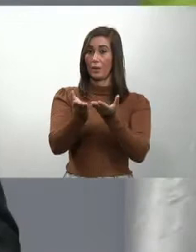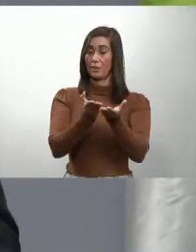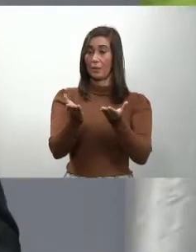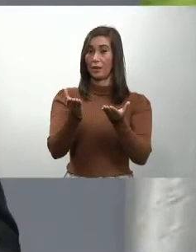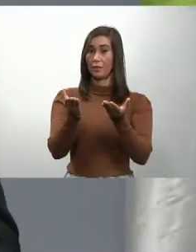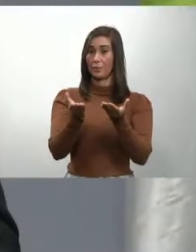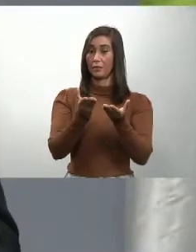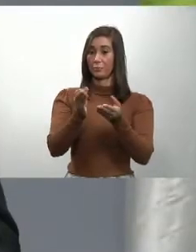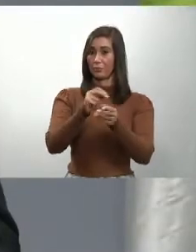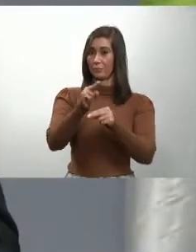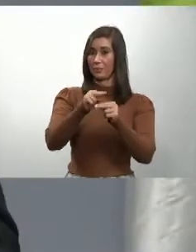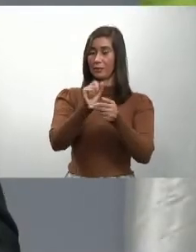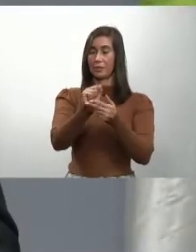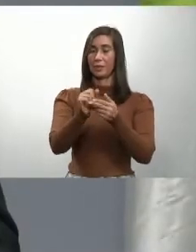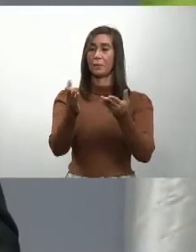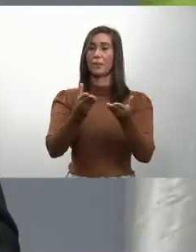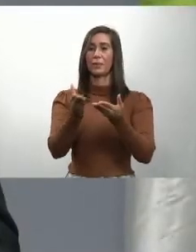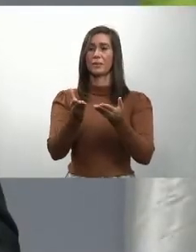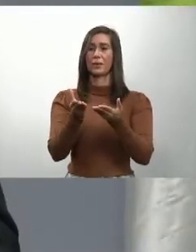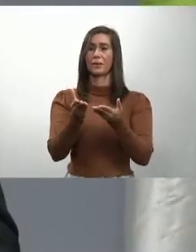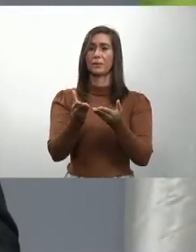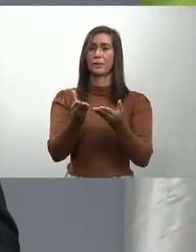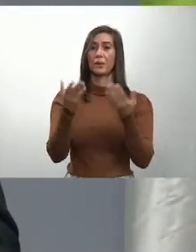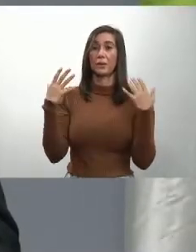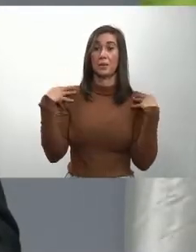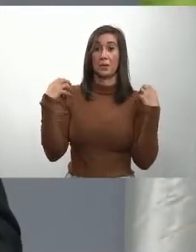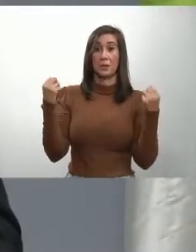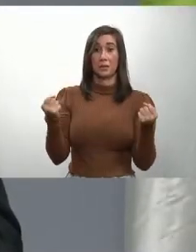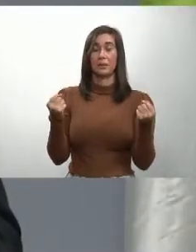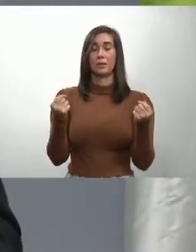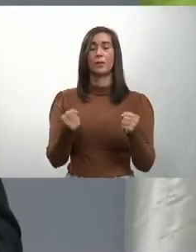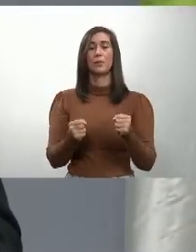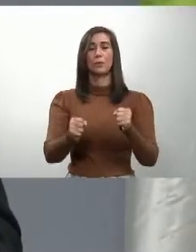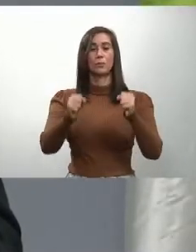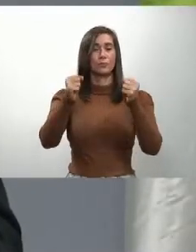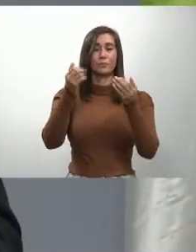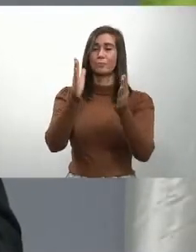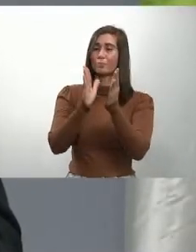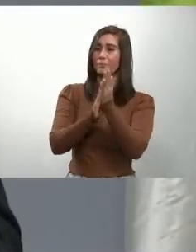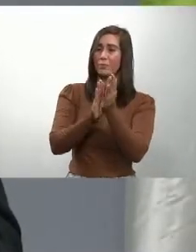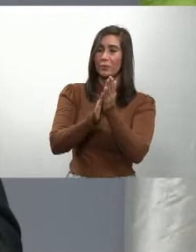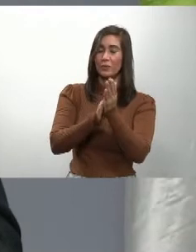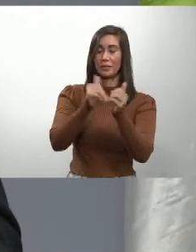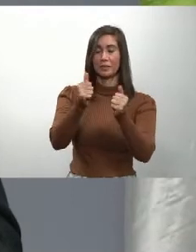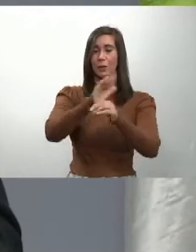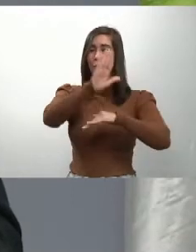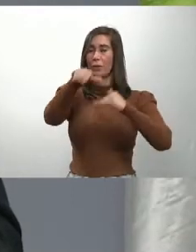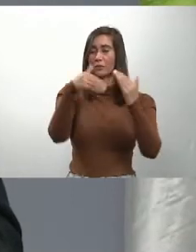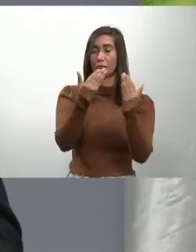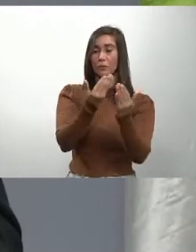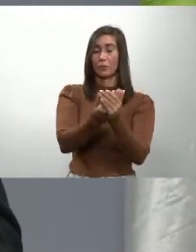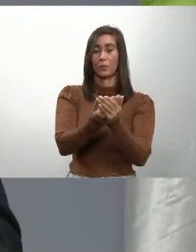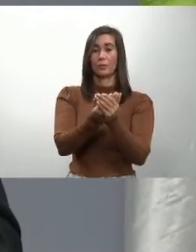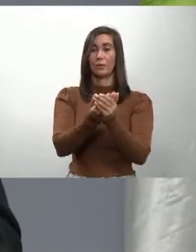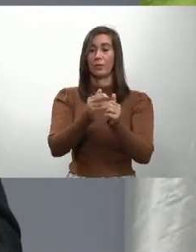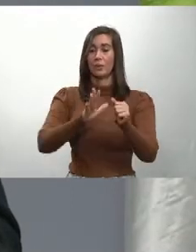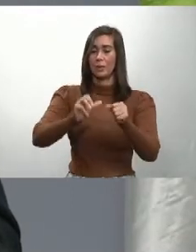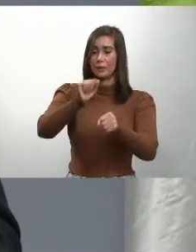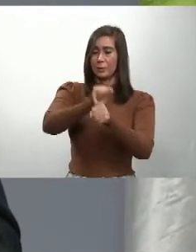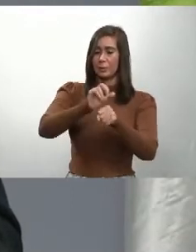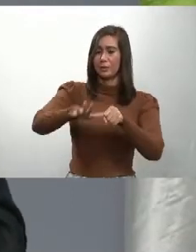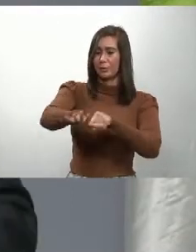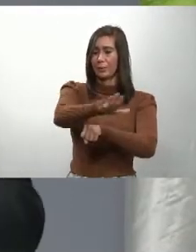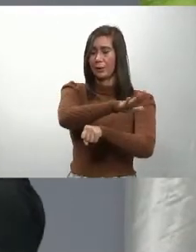a todo el personal del Sistema Nacional de Salud, sean estos del Servicio Nacional de Salud o del